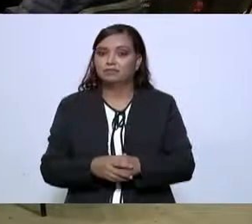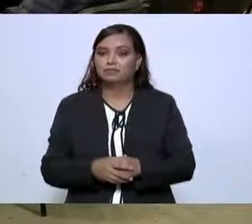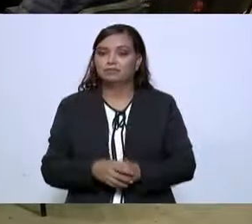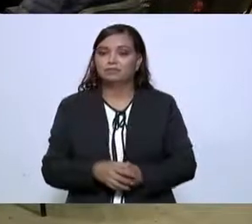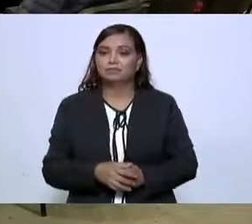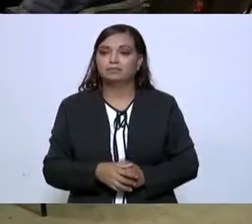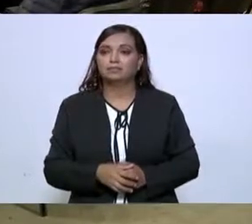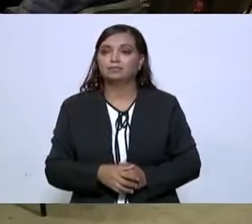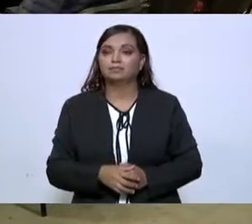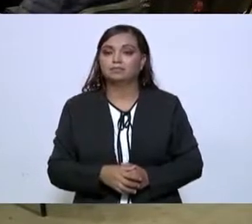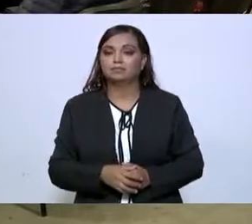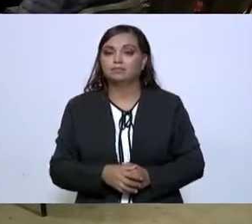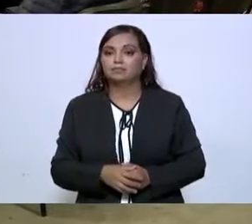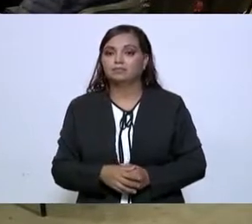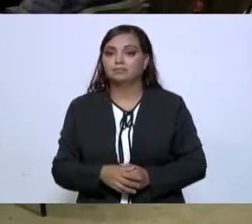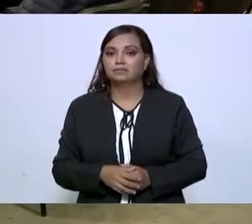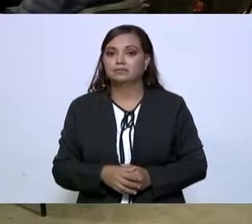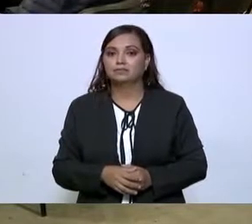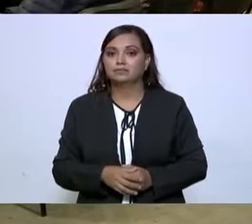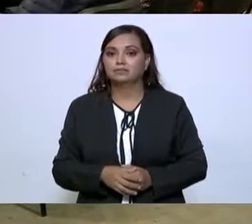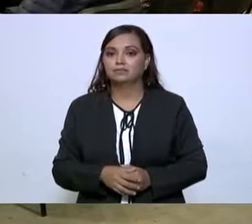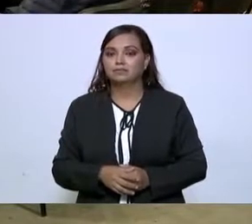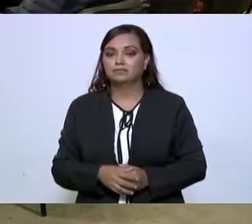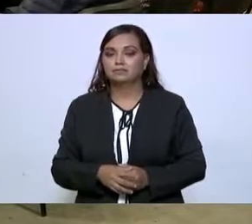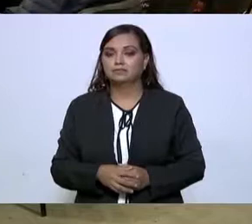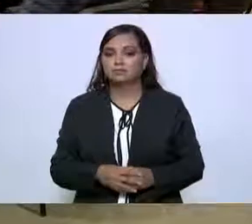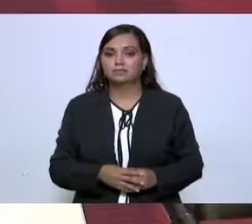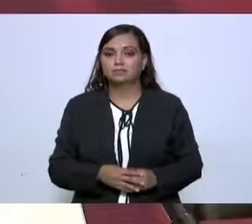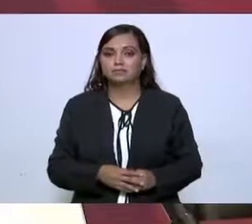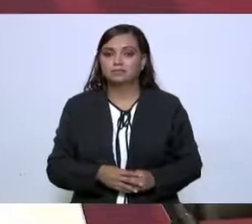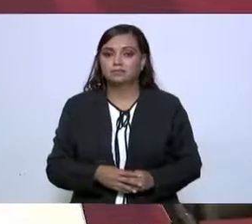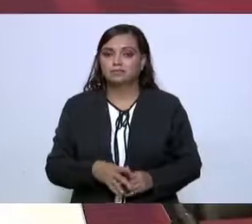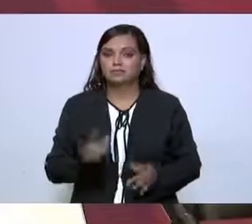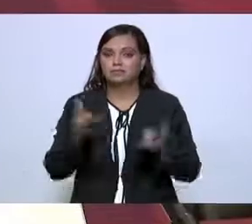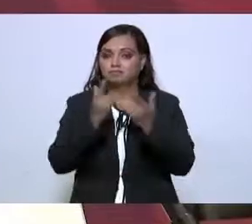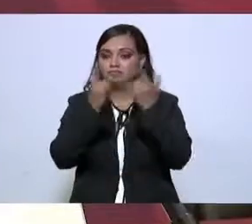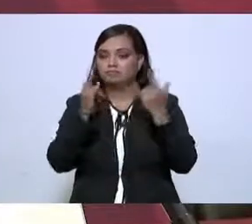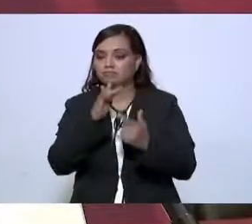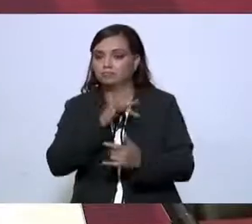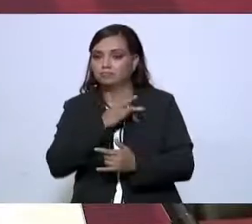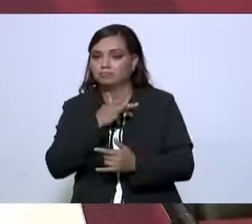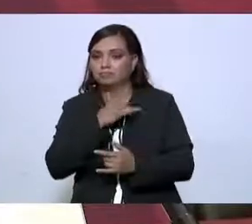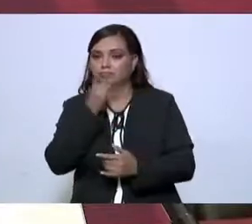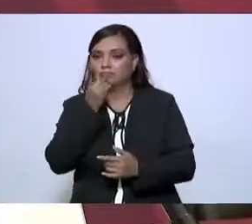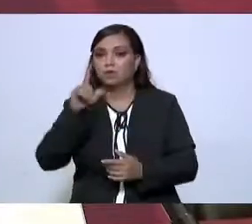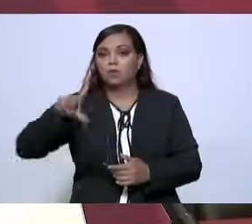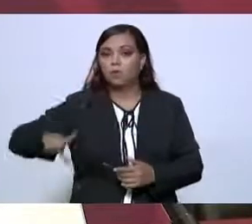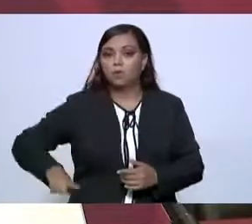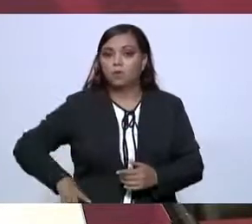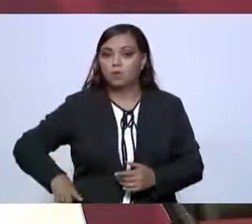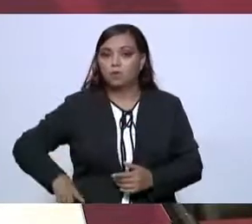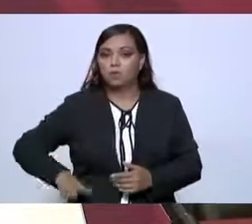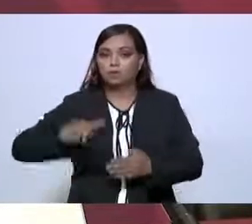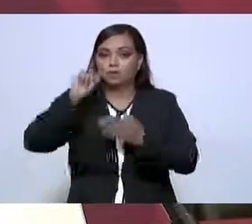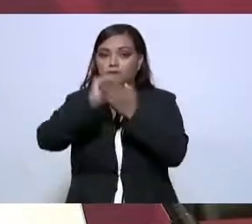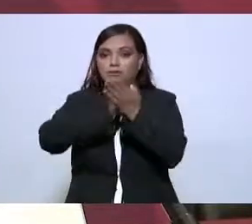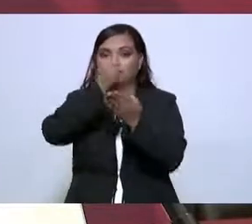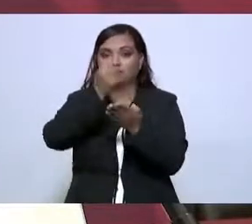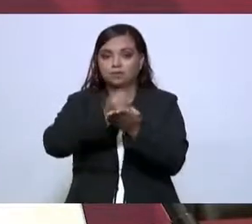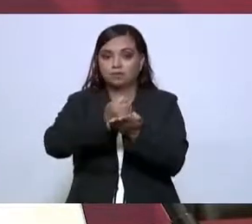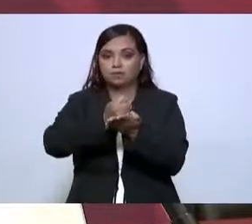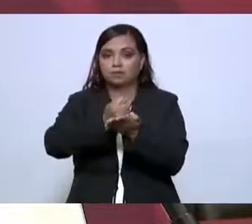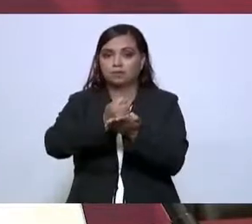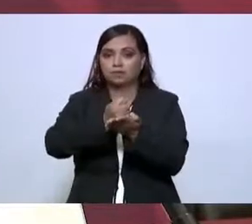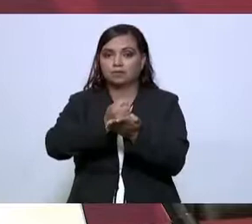sentido histórico, un gobernador de Tamaulipas,